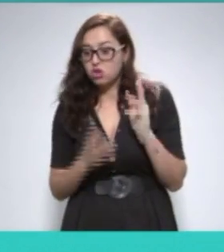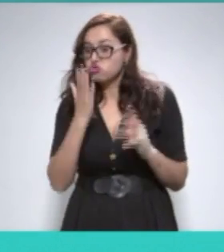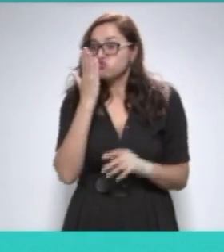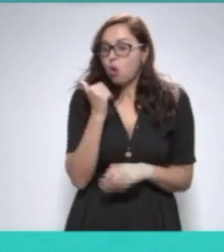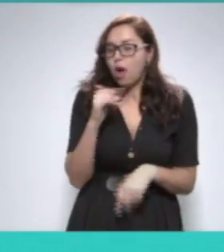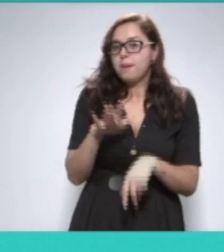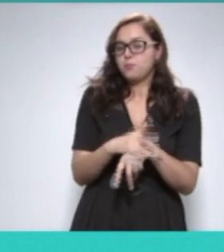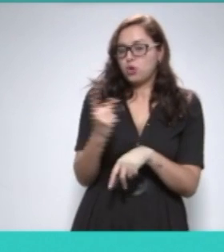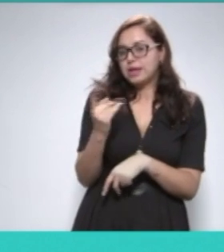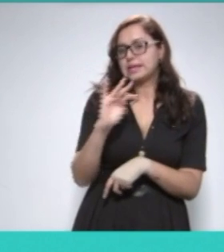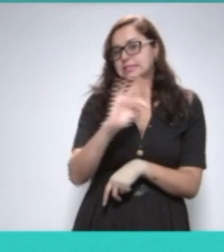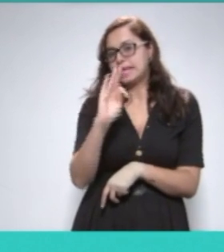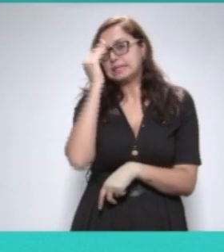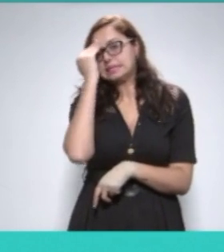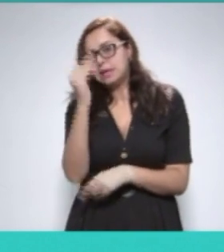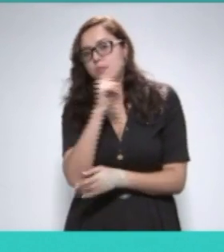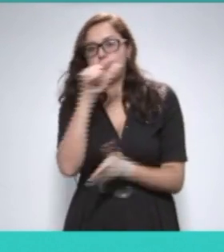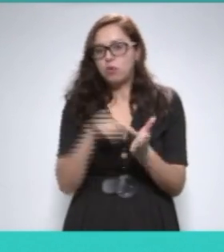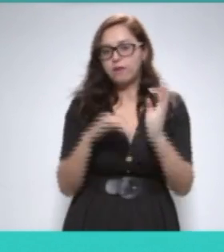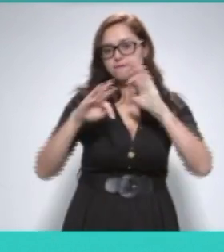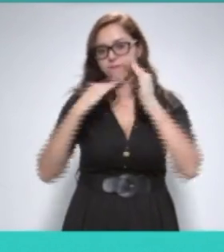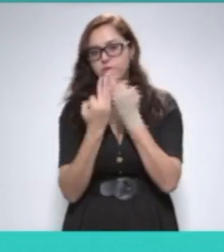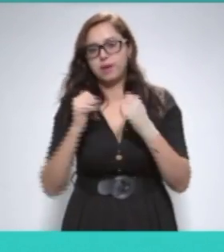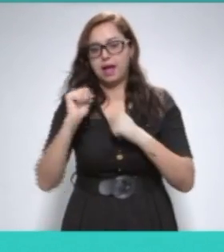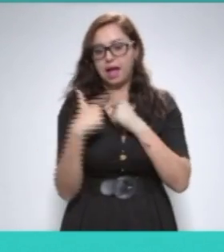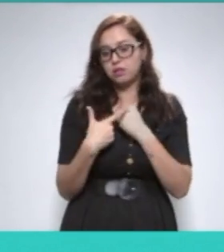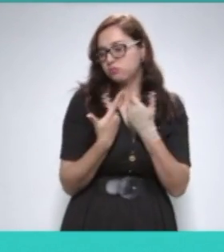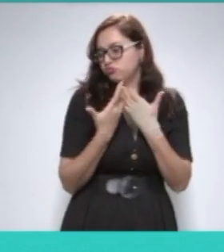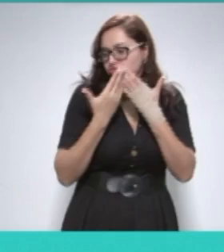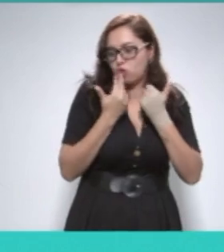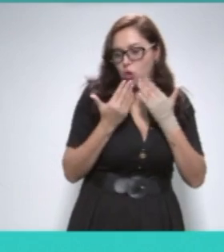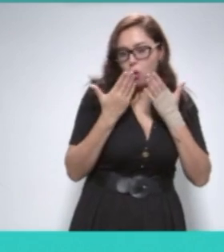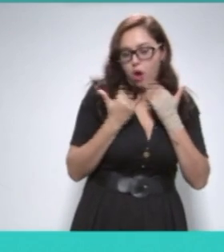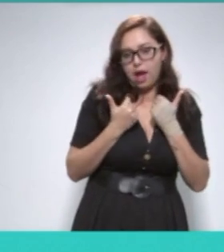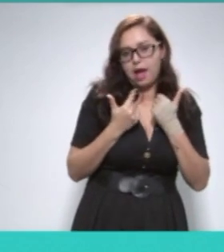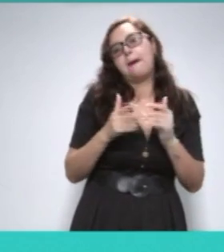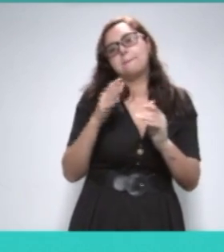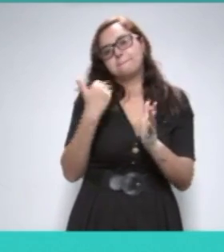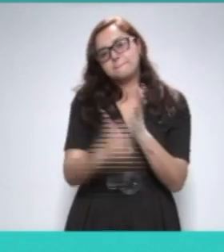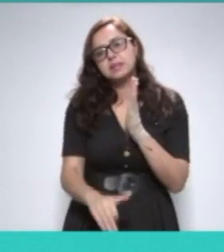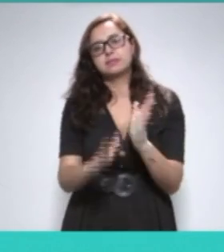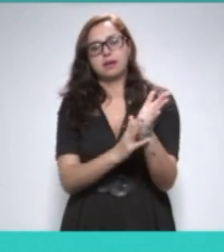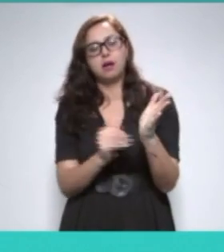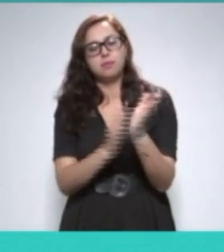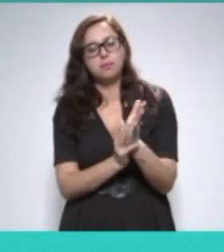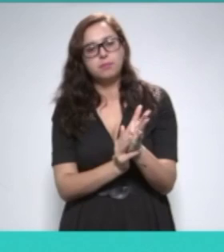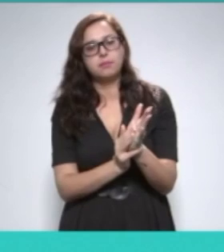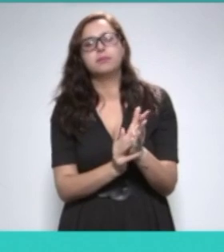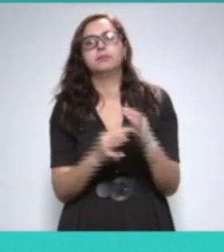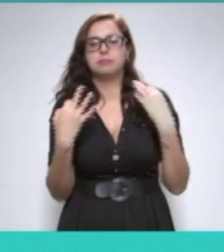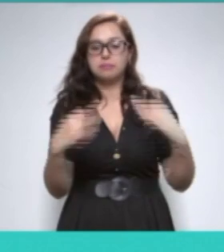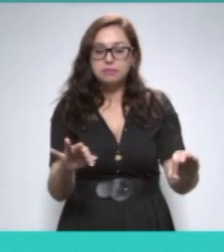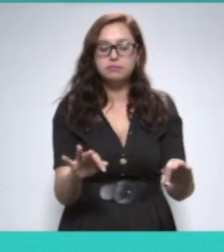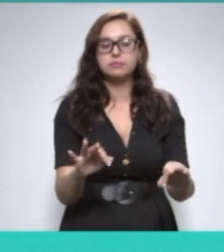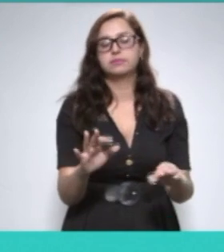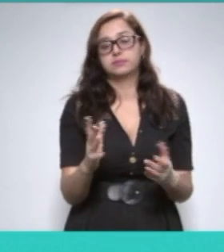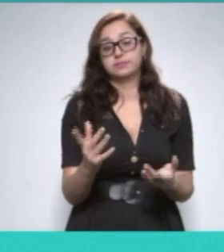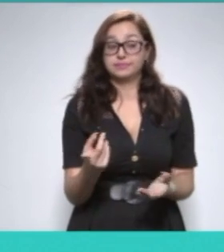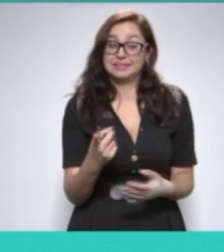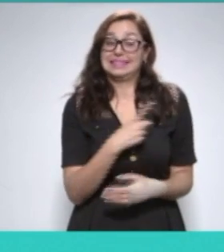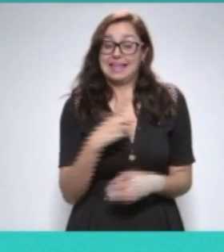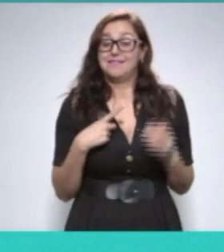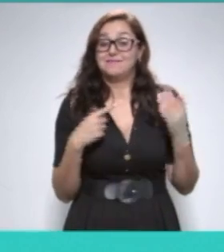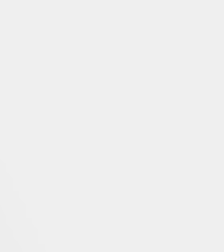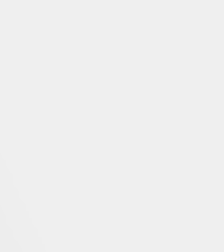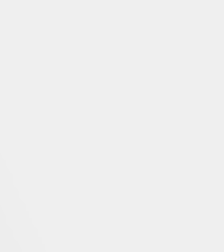circunstancias de tiempo, modo y lugar que generaron la inexistencia en cuestión de documentos que, por convenio, deberían tener